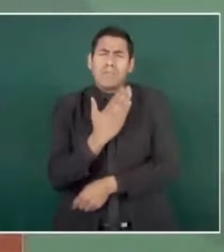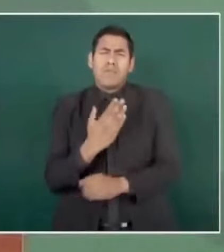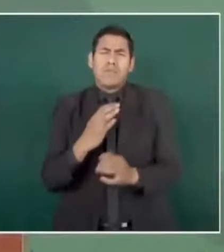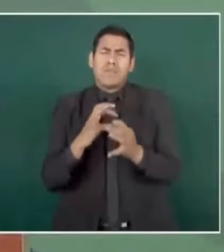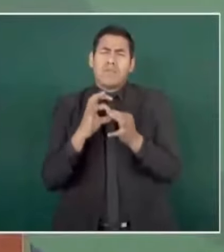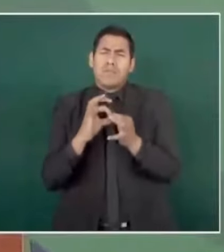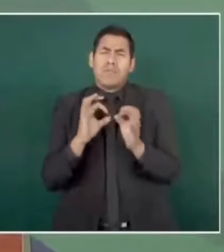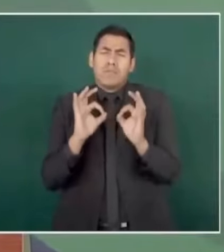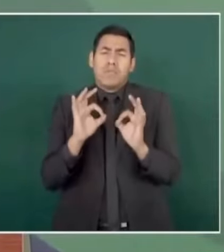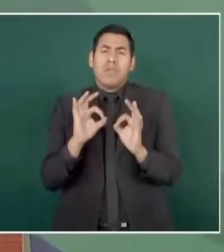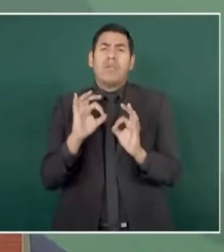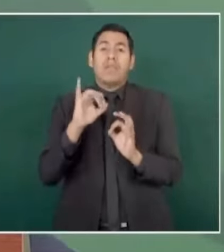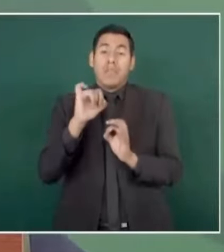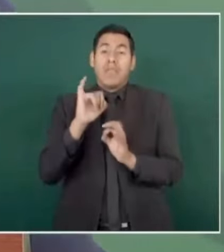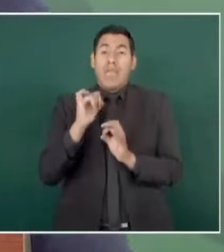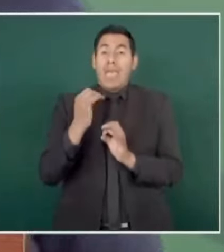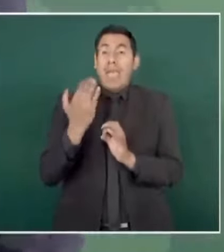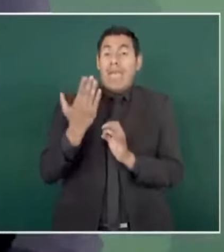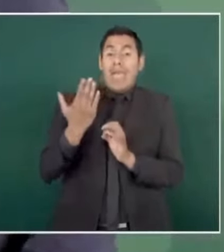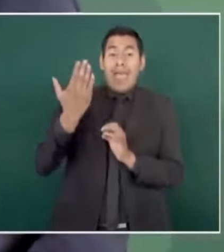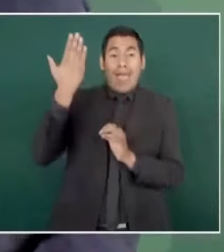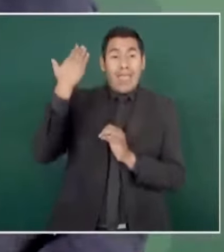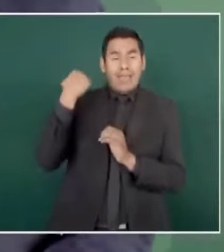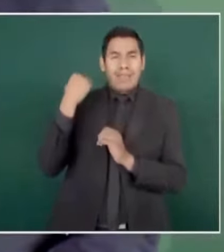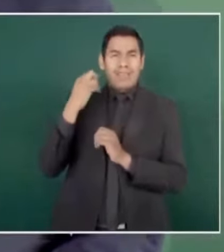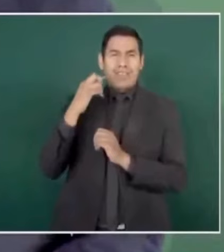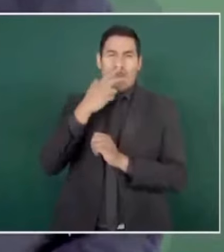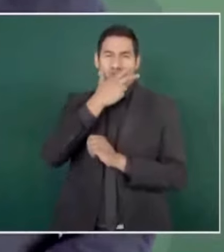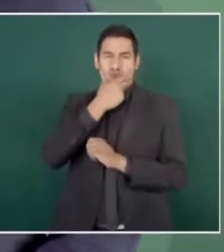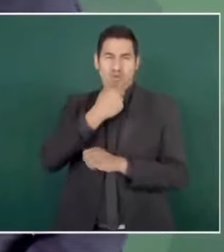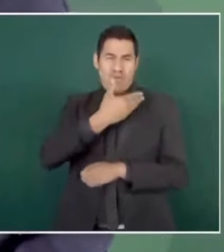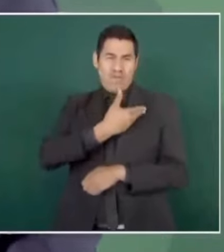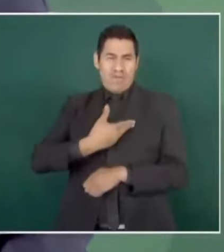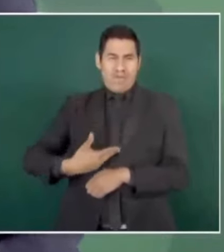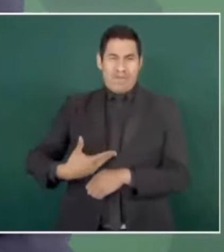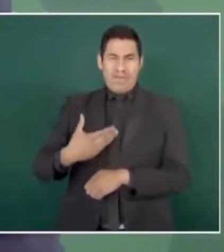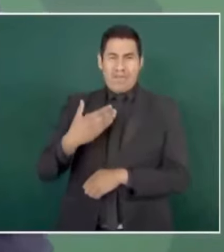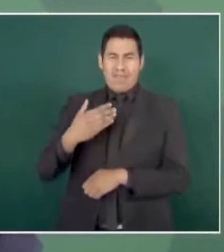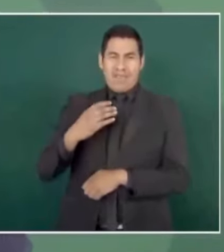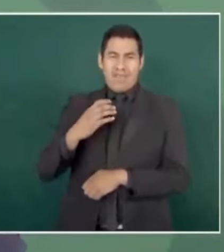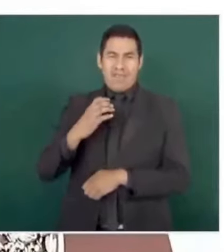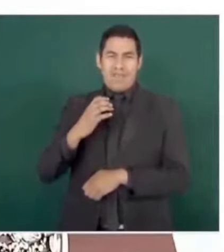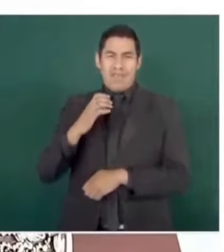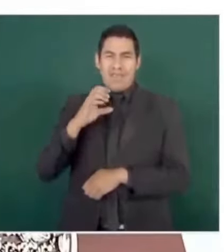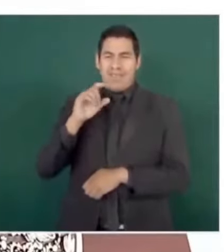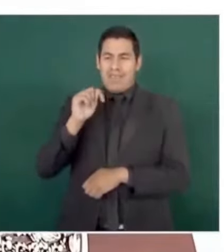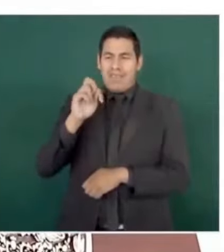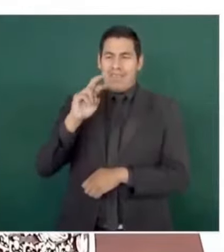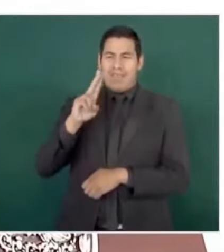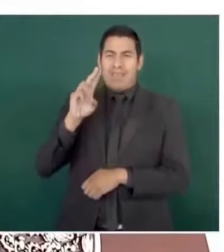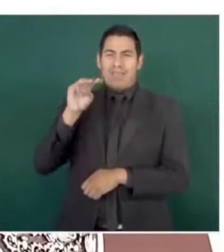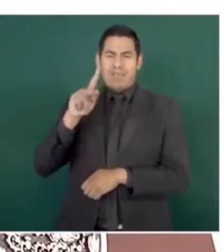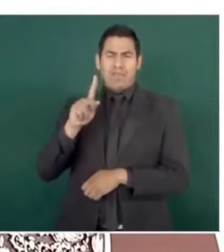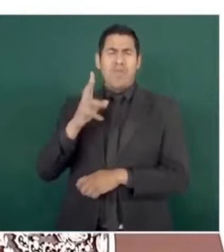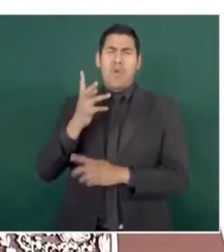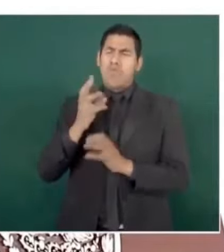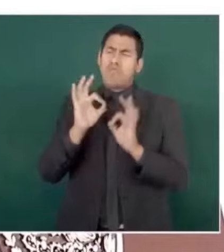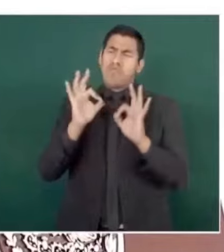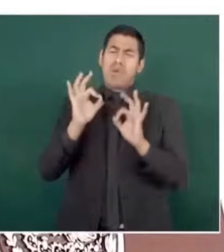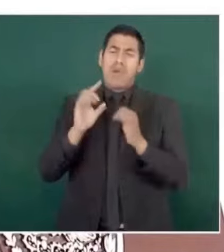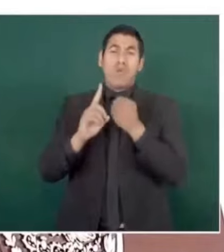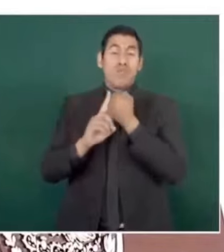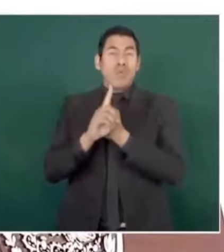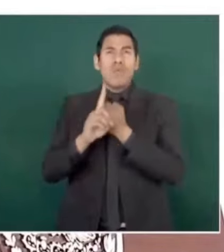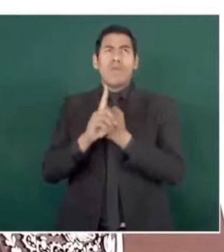lo fue con el gobierno del presidente Trump. Pero no tuvimos problemas, sólo